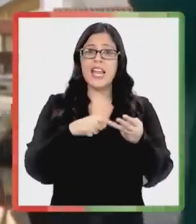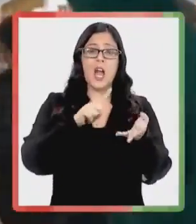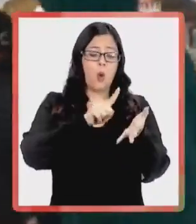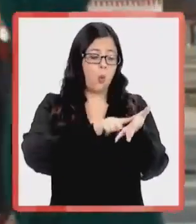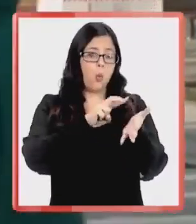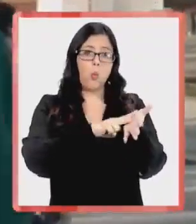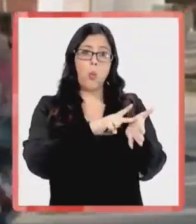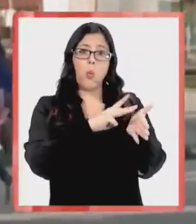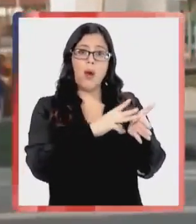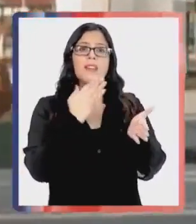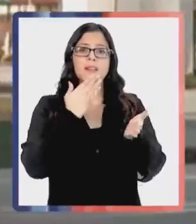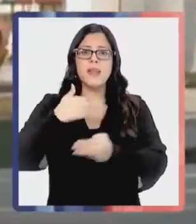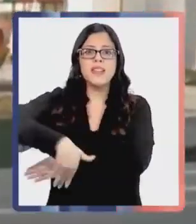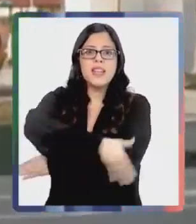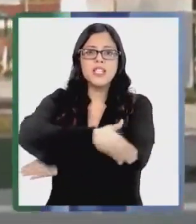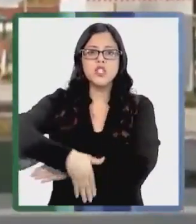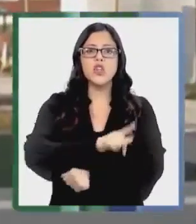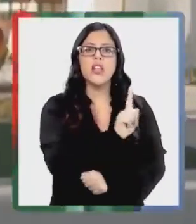persona migrante.